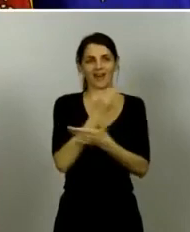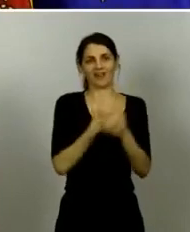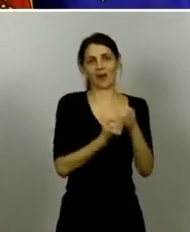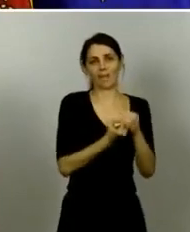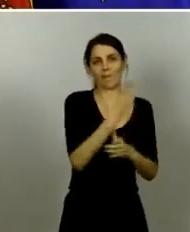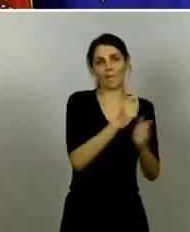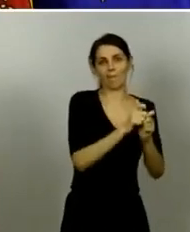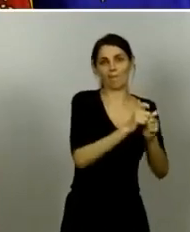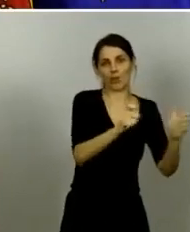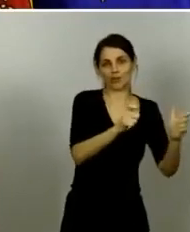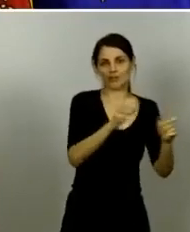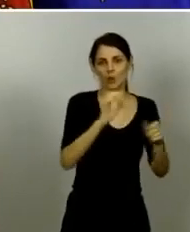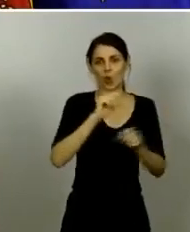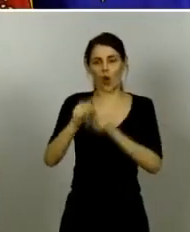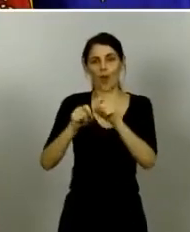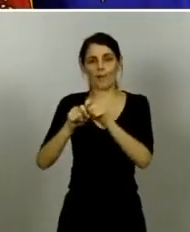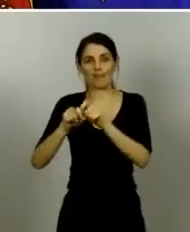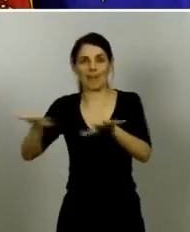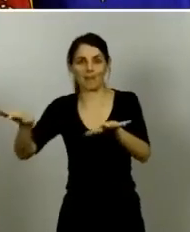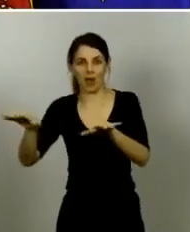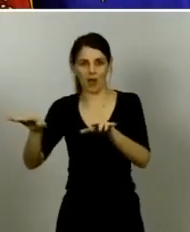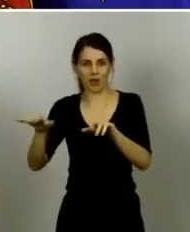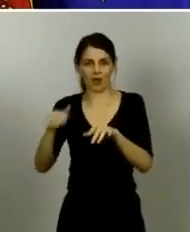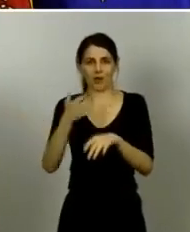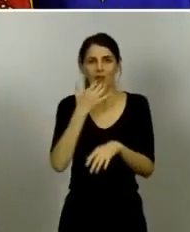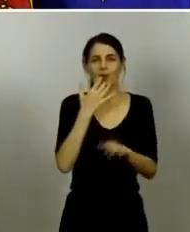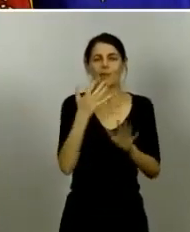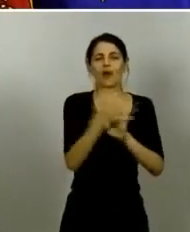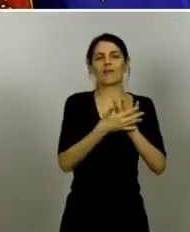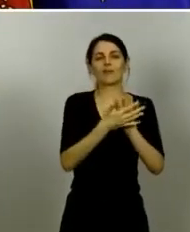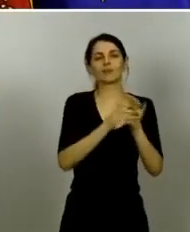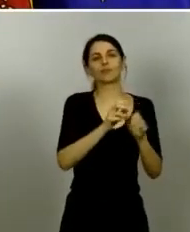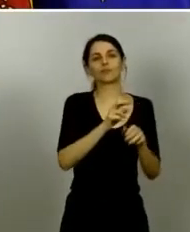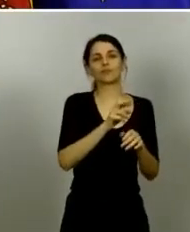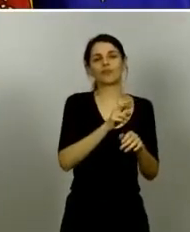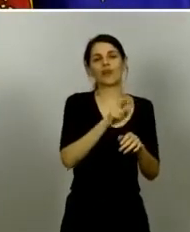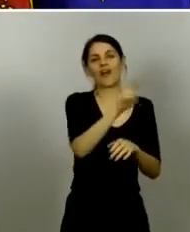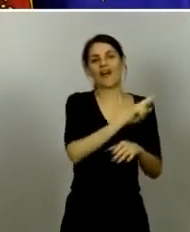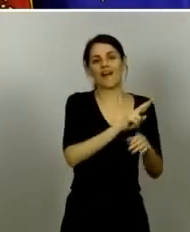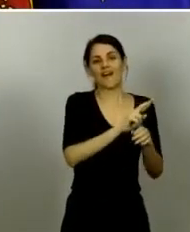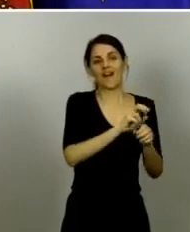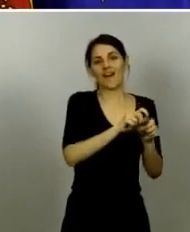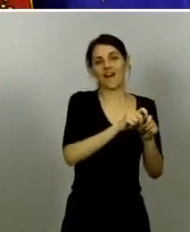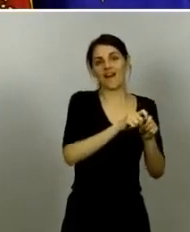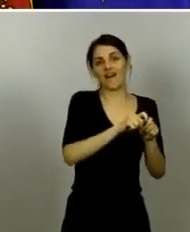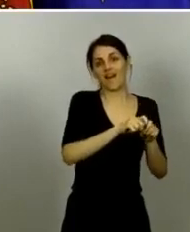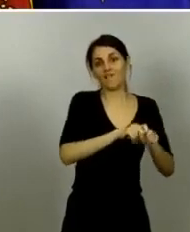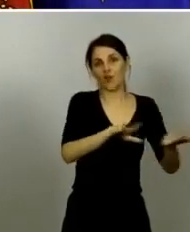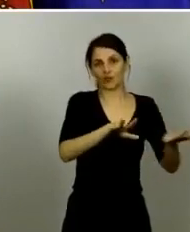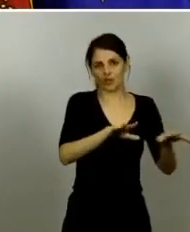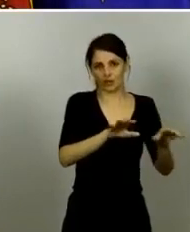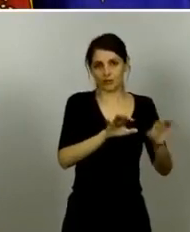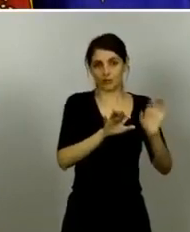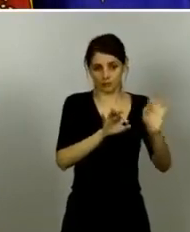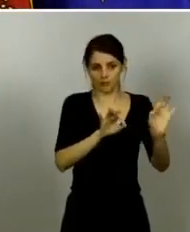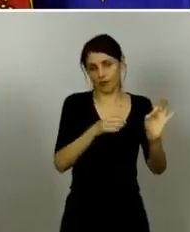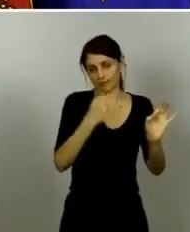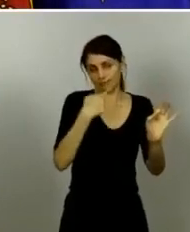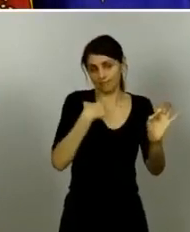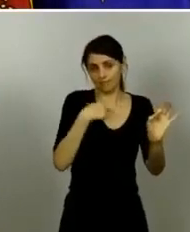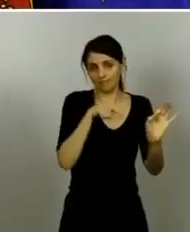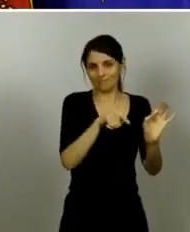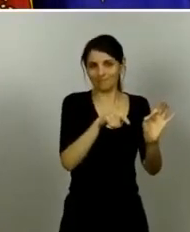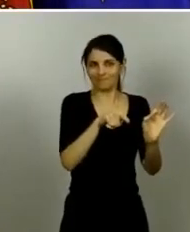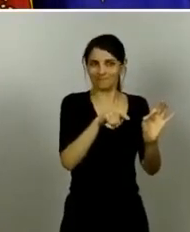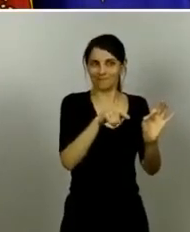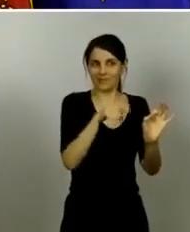tiene que haber habido un brote concreto en alguna zona previamente ahora mismo estamos observando algunas zonas donde ya ha habido casos y por